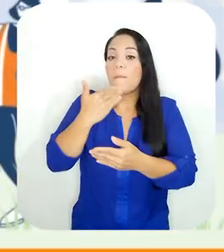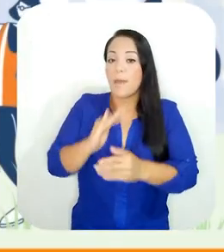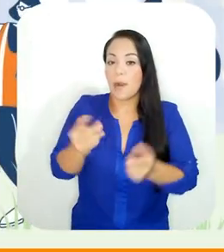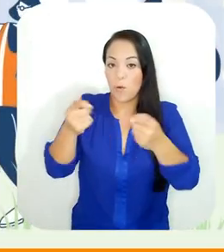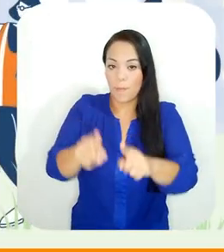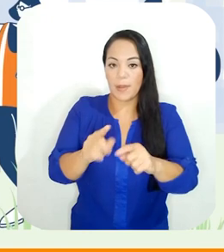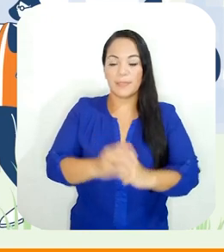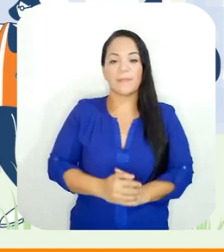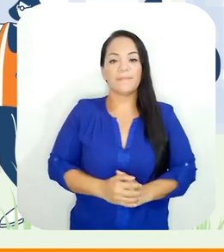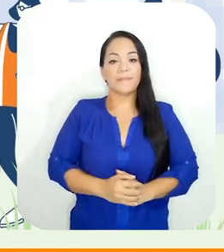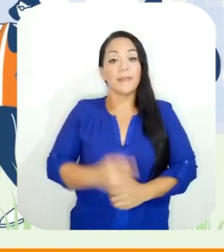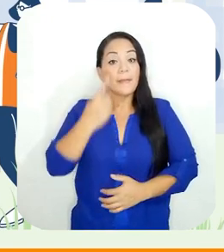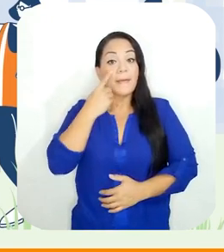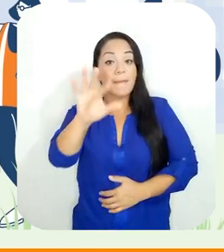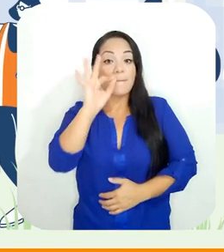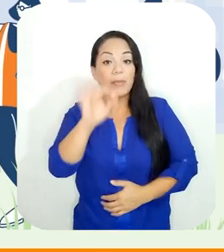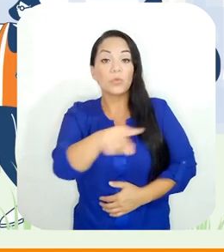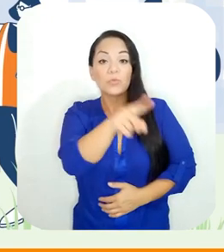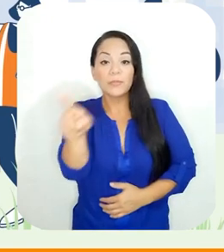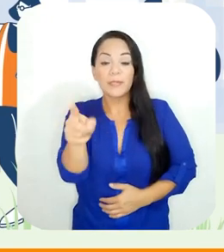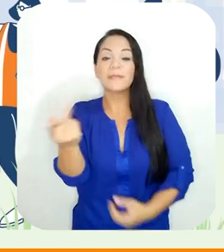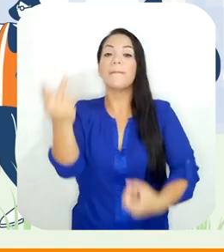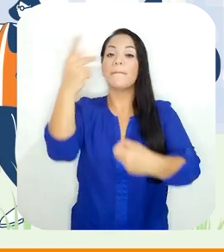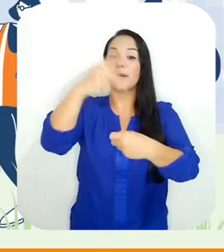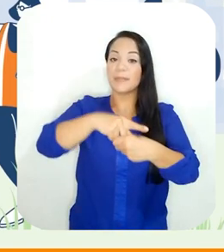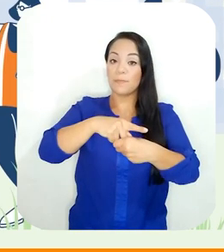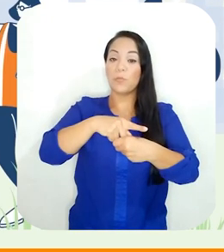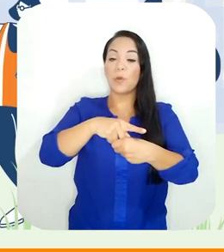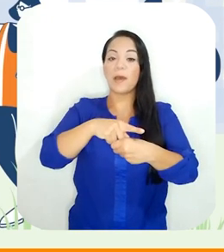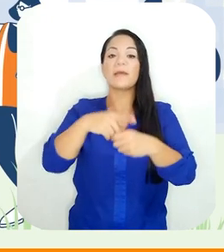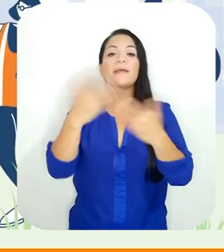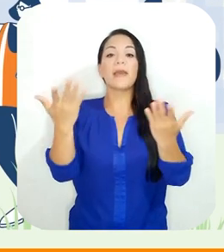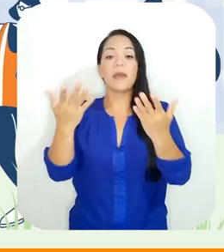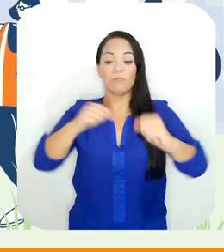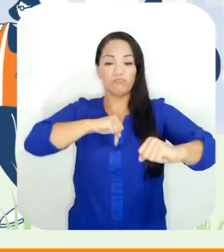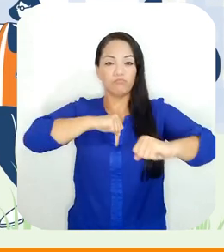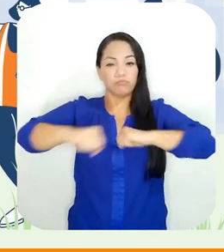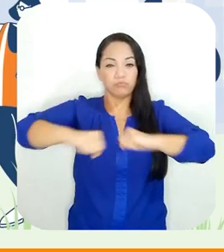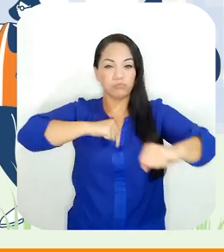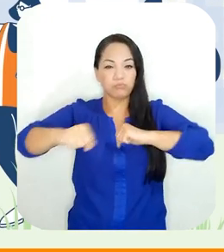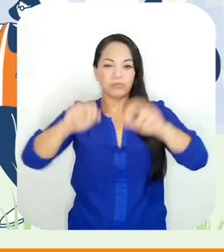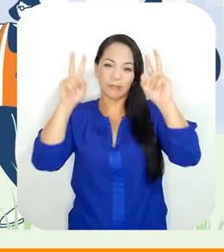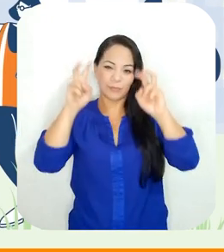¿Qué es el Simulacro Nacional por Sismos?